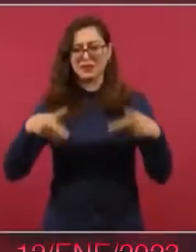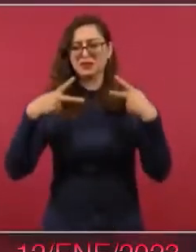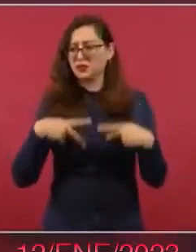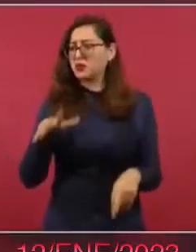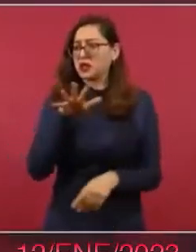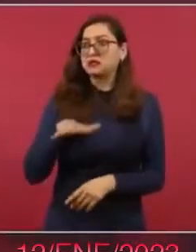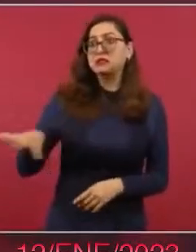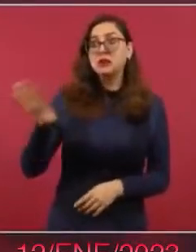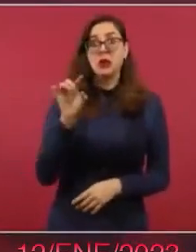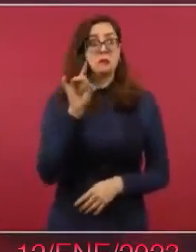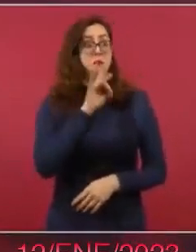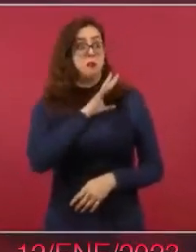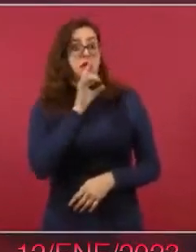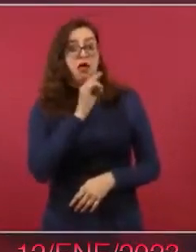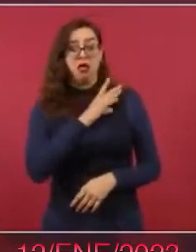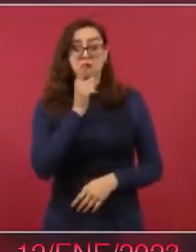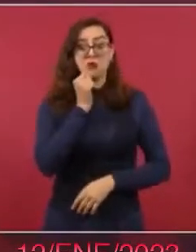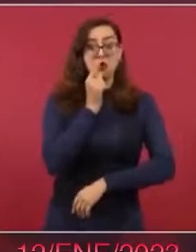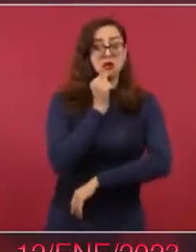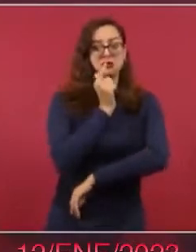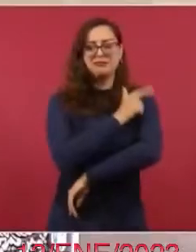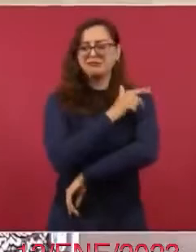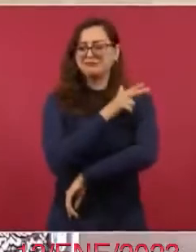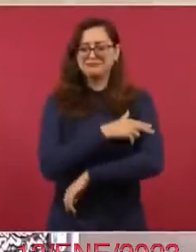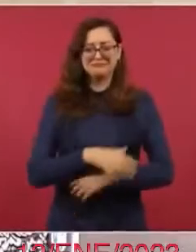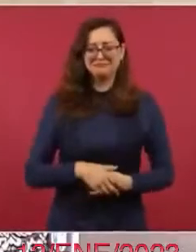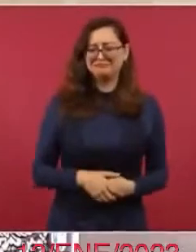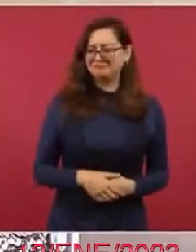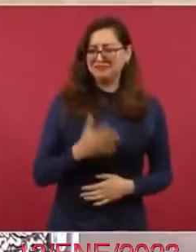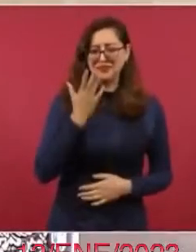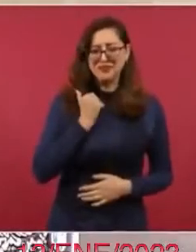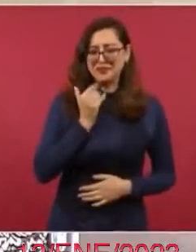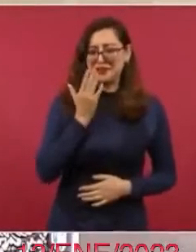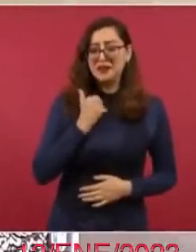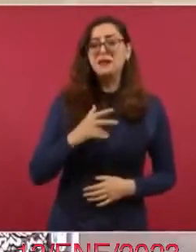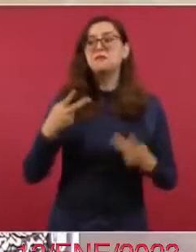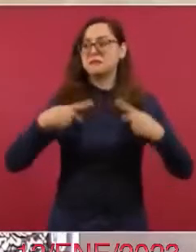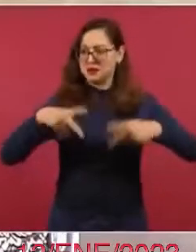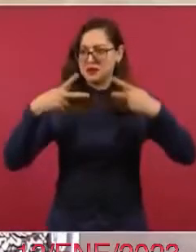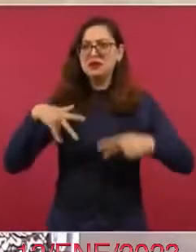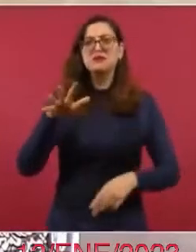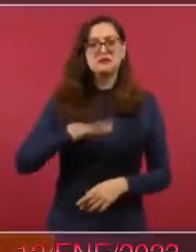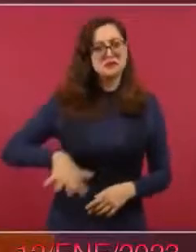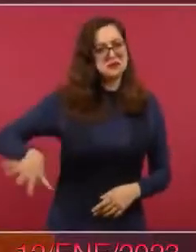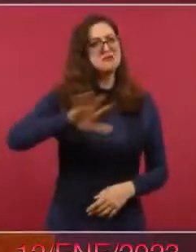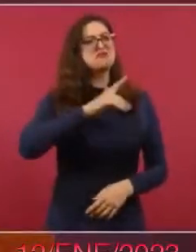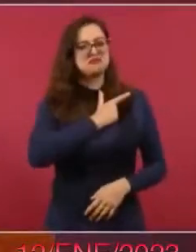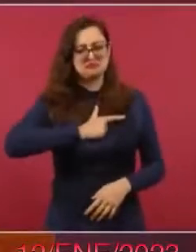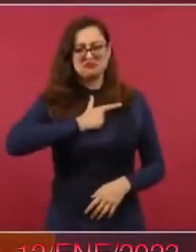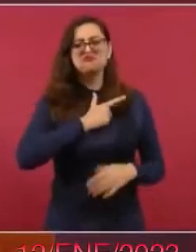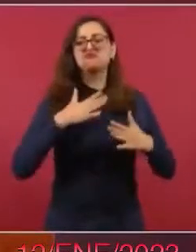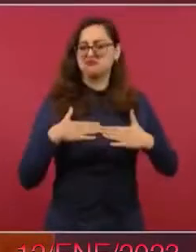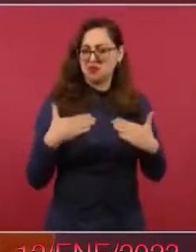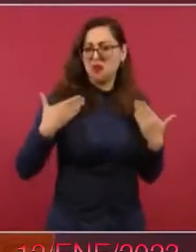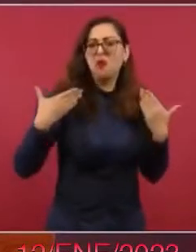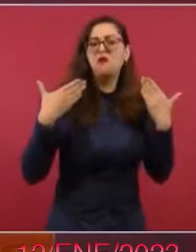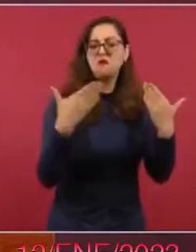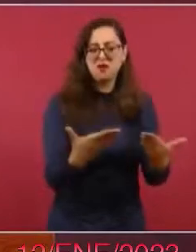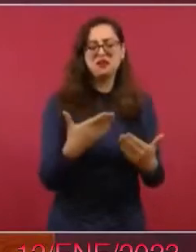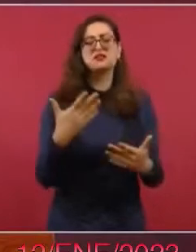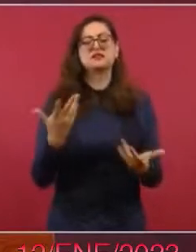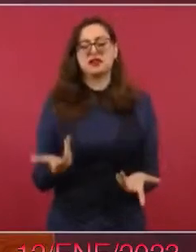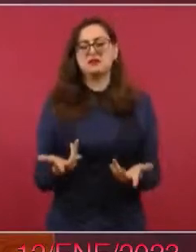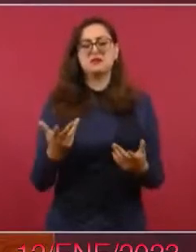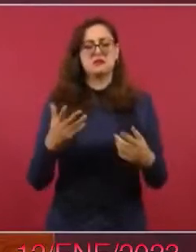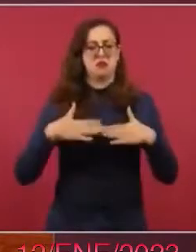que la ciudadanía tiene un reconocimiento muy grande a la Marina, a la Secretaría de la Defensa